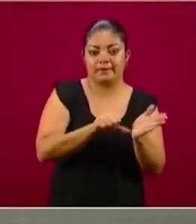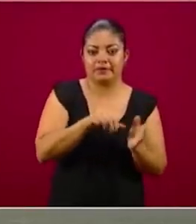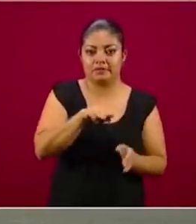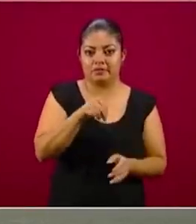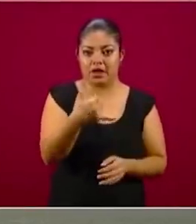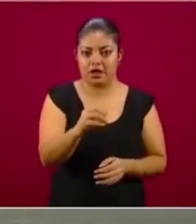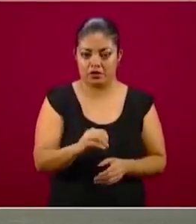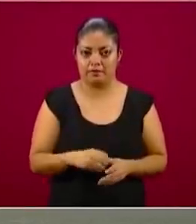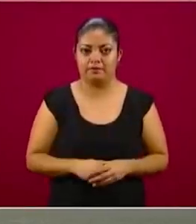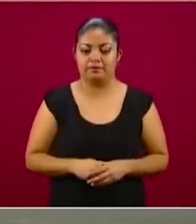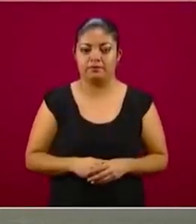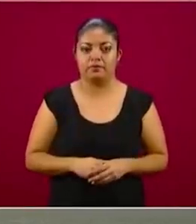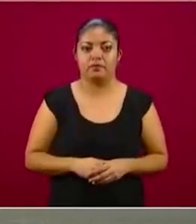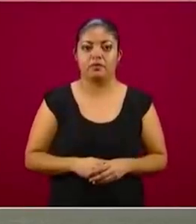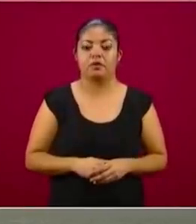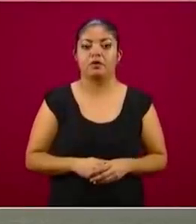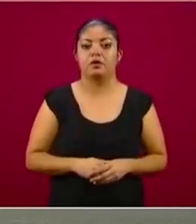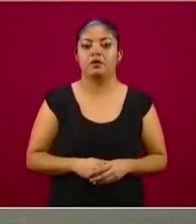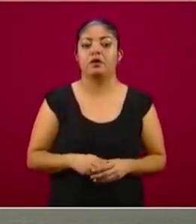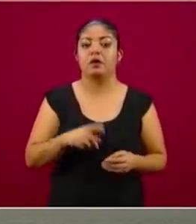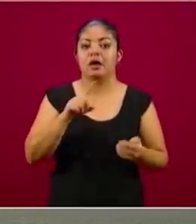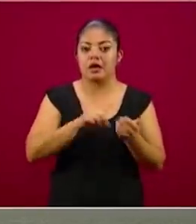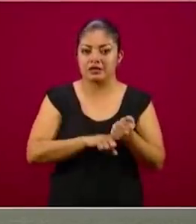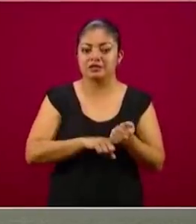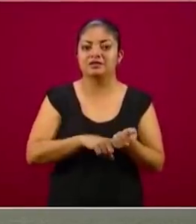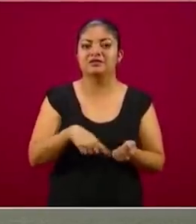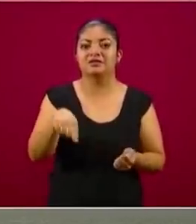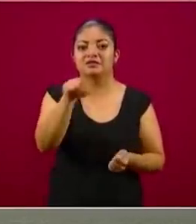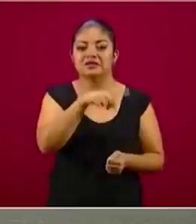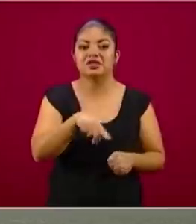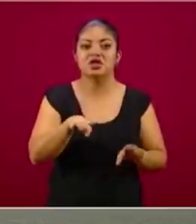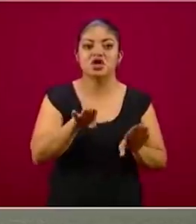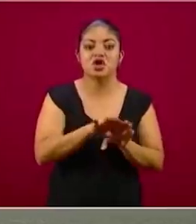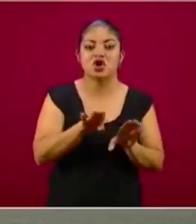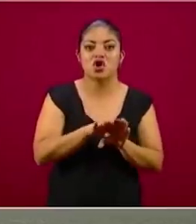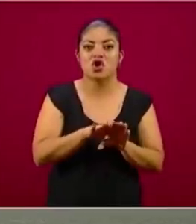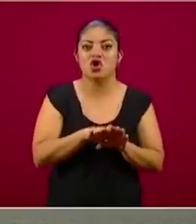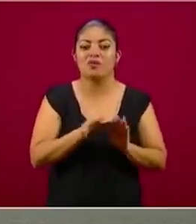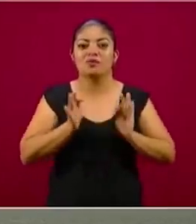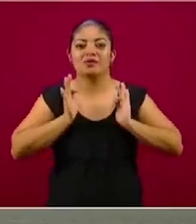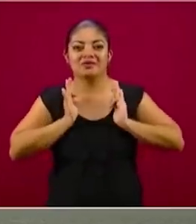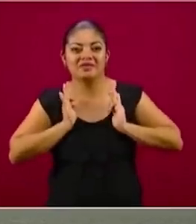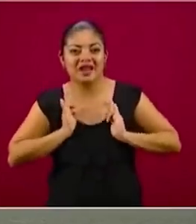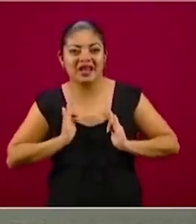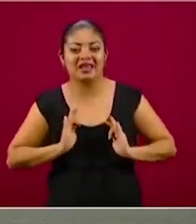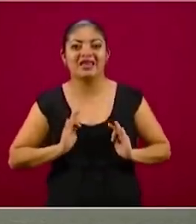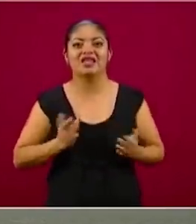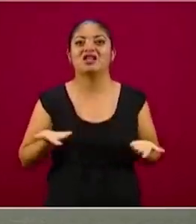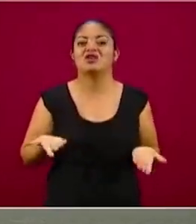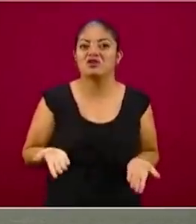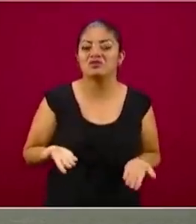Para poder llegar con suficiente tranquilidad, y tranquilidad me refiero a la confianza